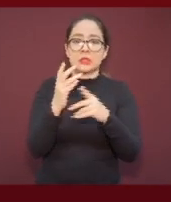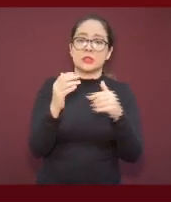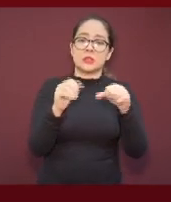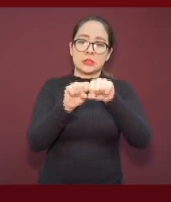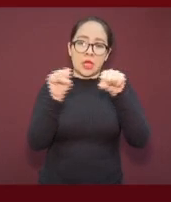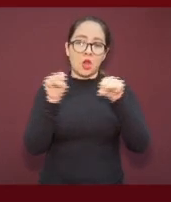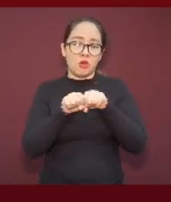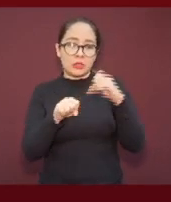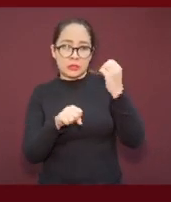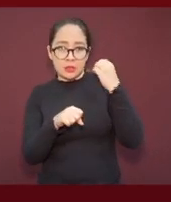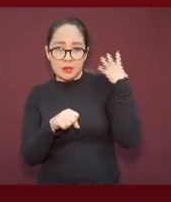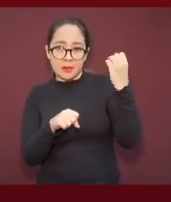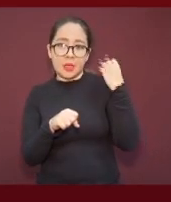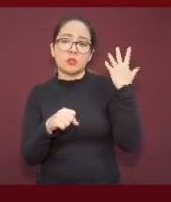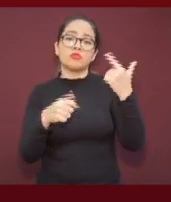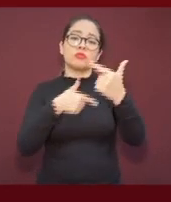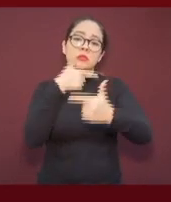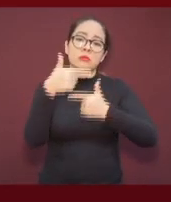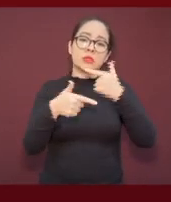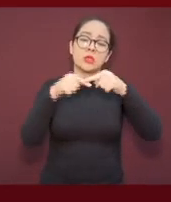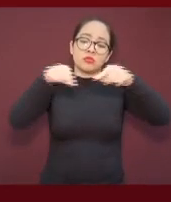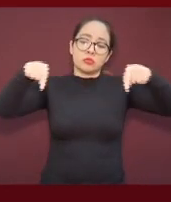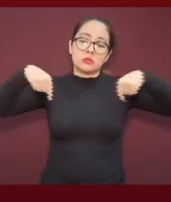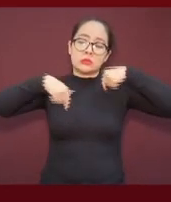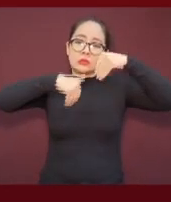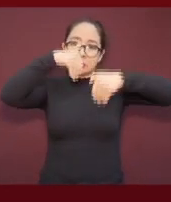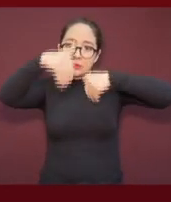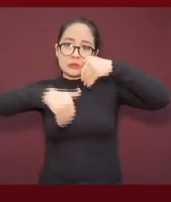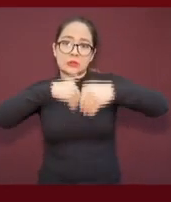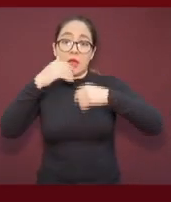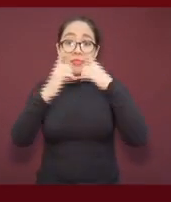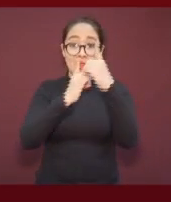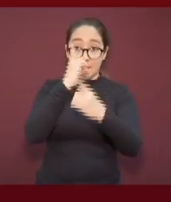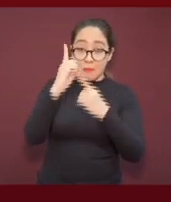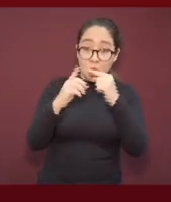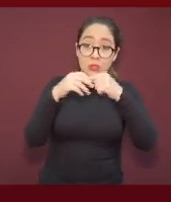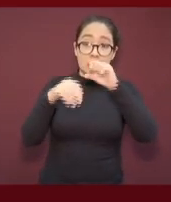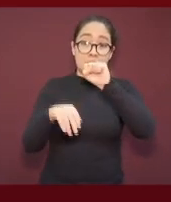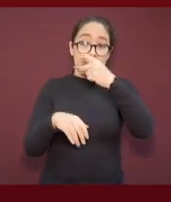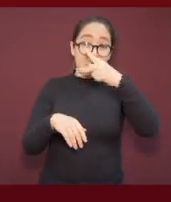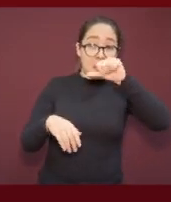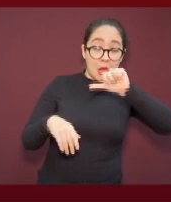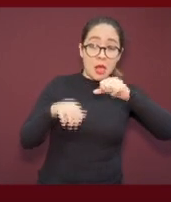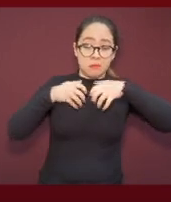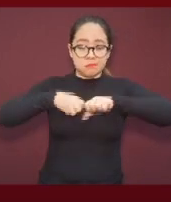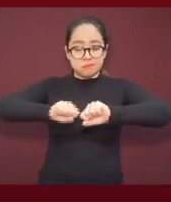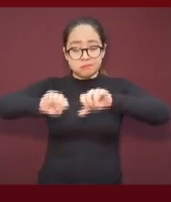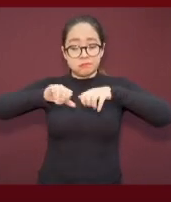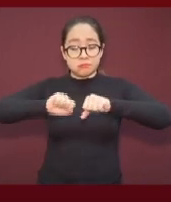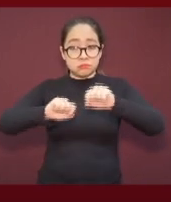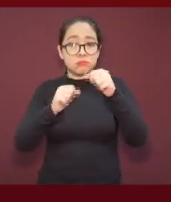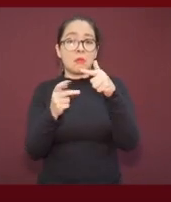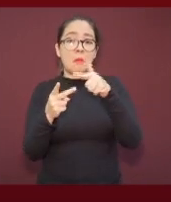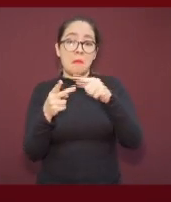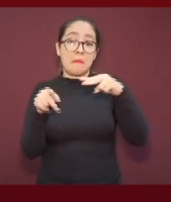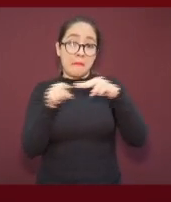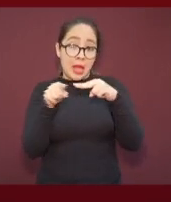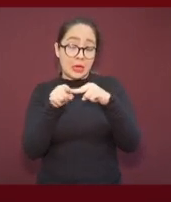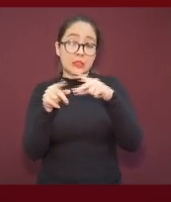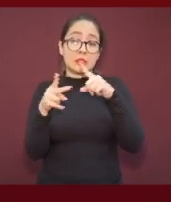eventos, gimnasios, albercas, centros deportivos, espas, centros de masaje, parques,